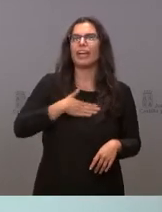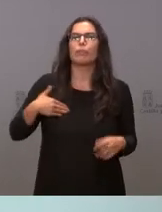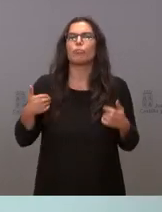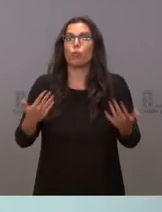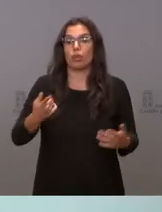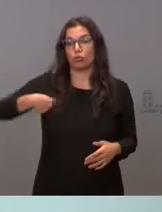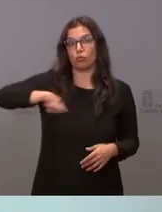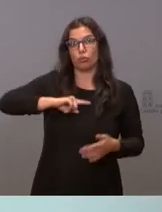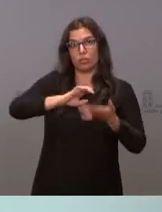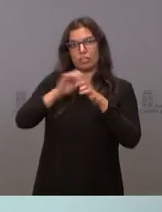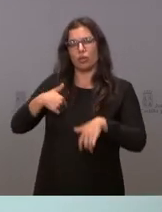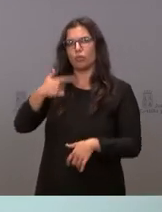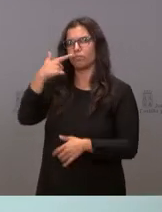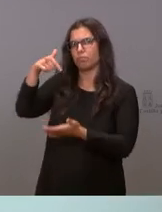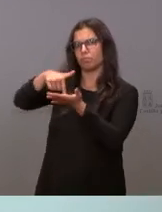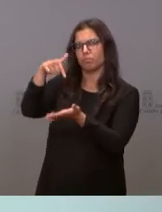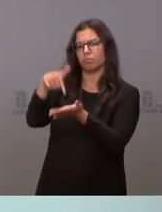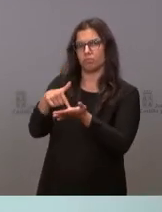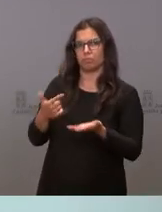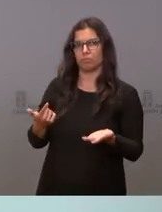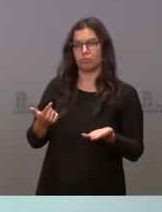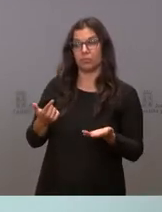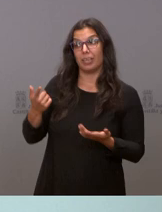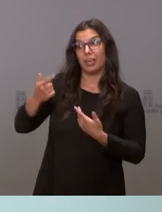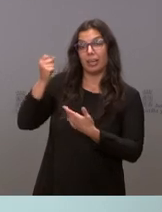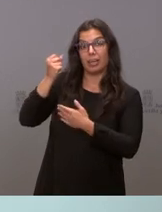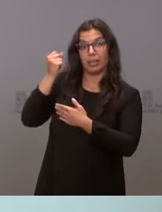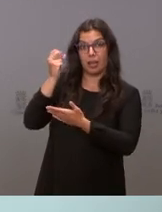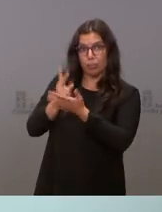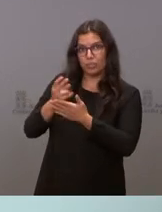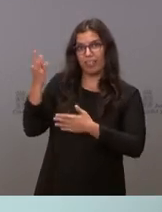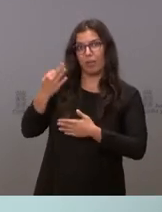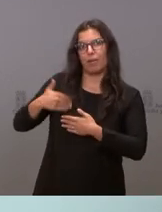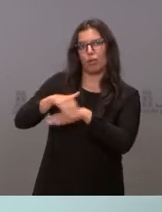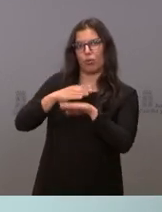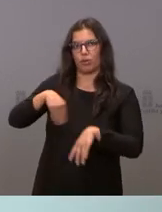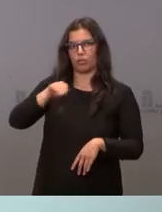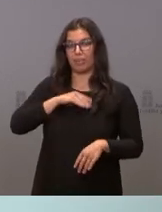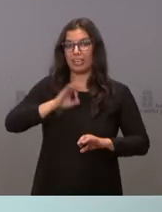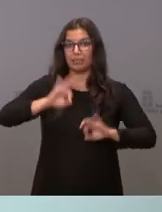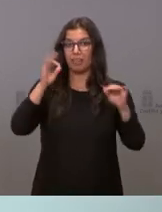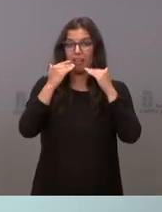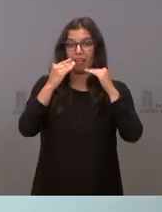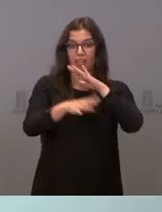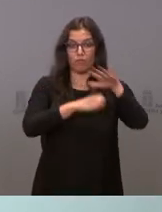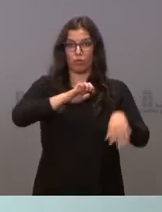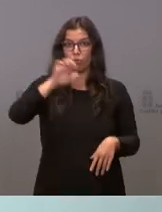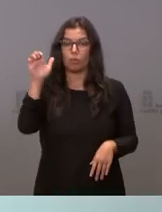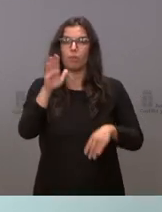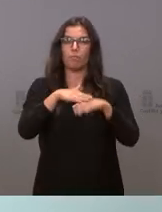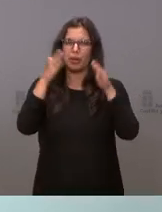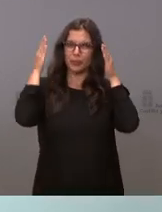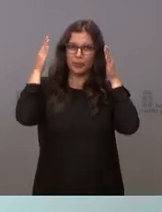León reclamamos una apuesta desde el gobierno de España y en especial con los fondos europeos para